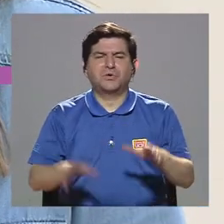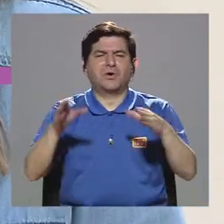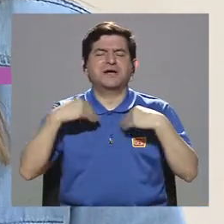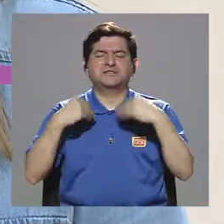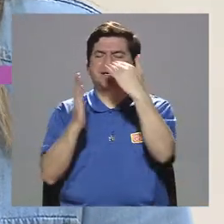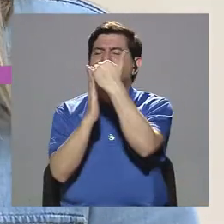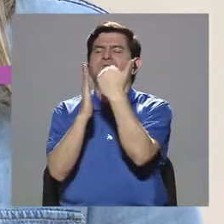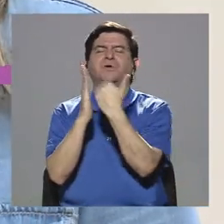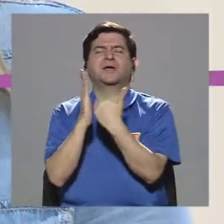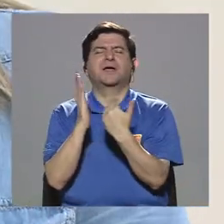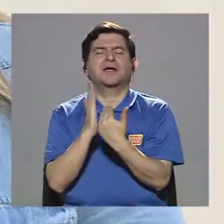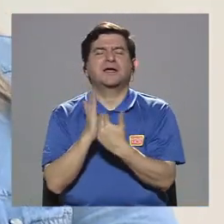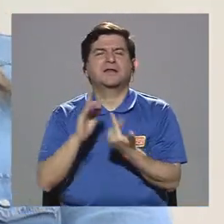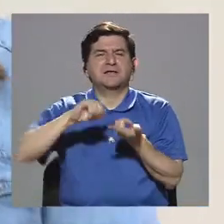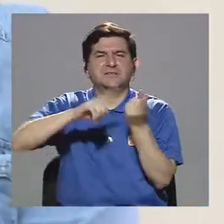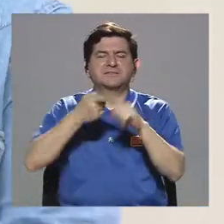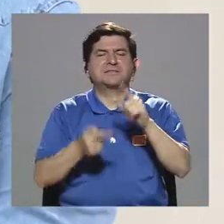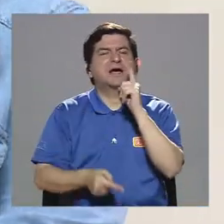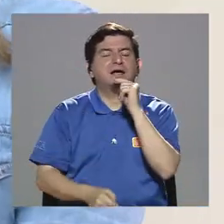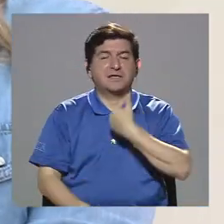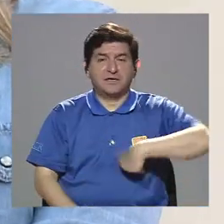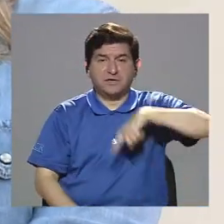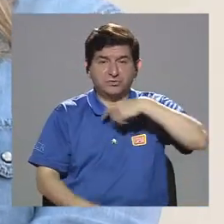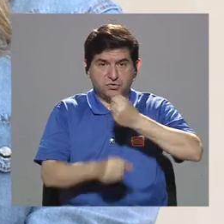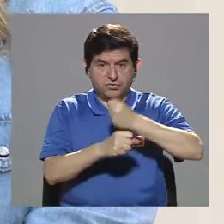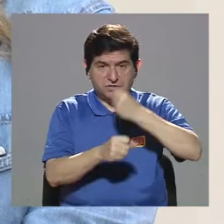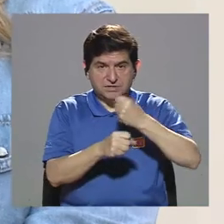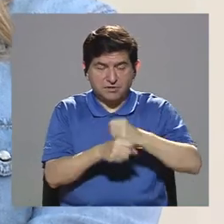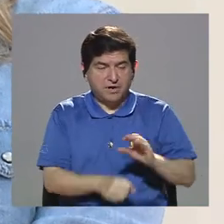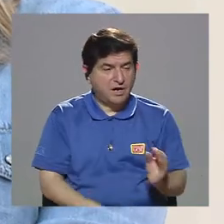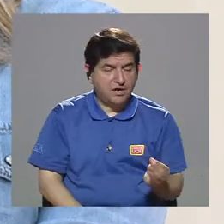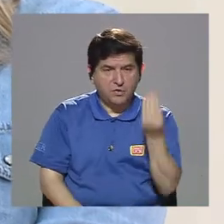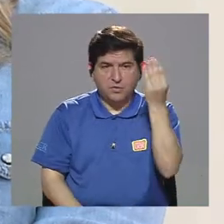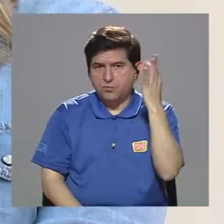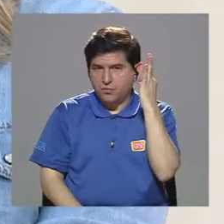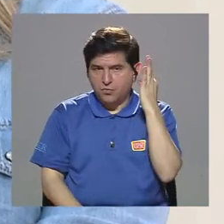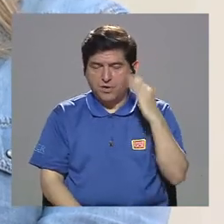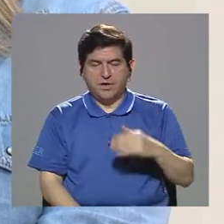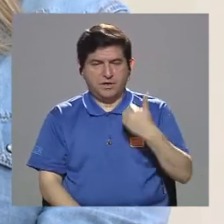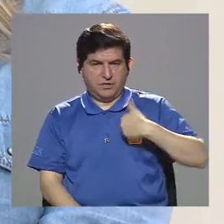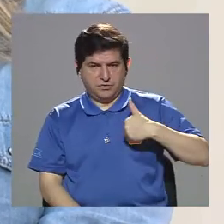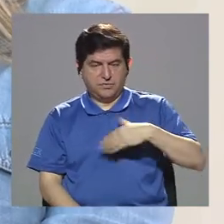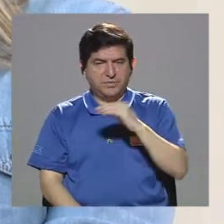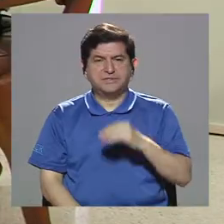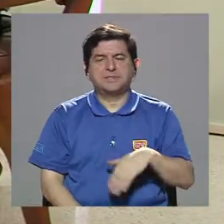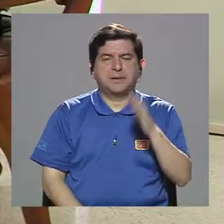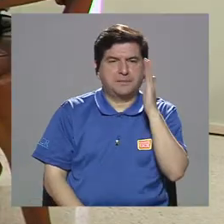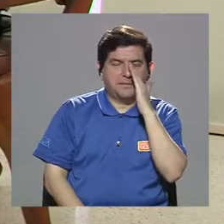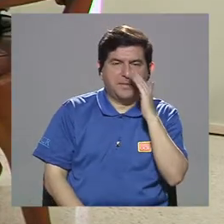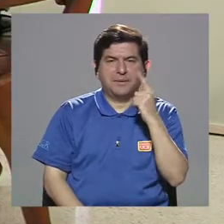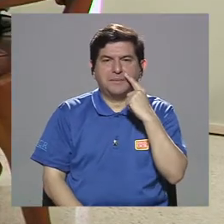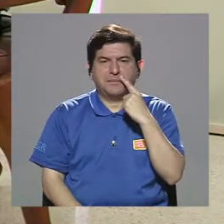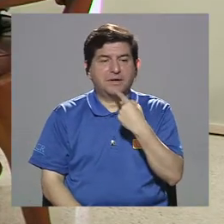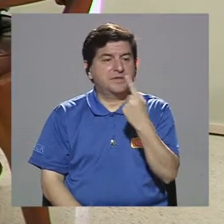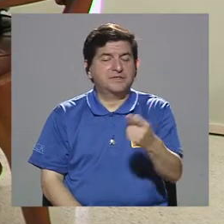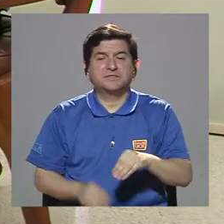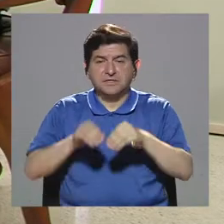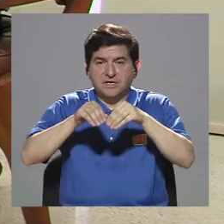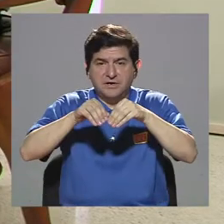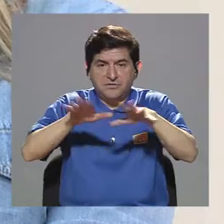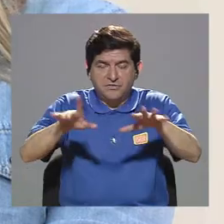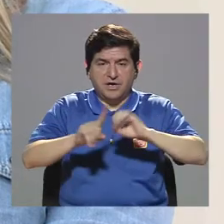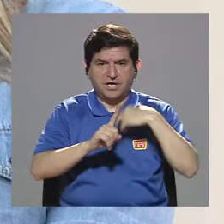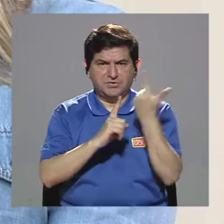amigos. Nosotros cuando trabajamos con las chicas y los chicos, incluso con mamás y papás, les decimos, las redes sociales no son un concurso de